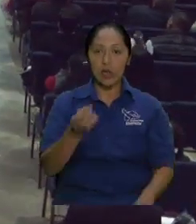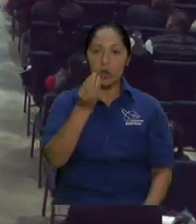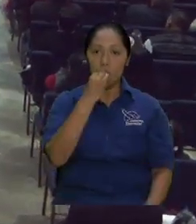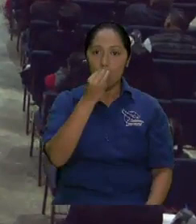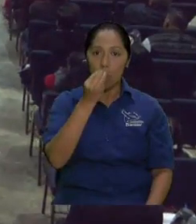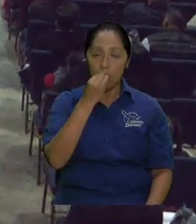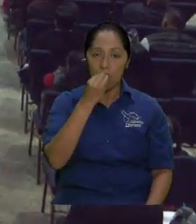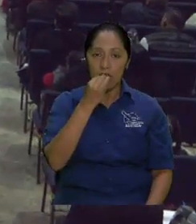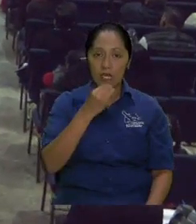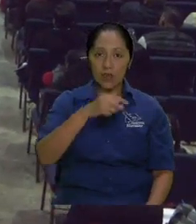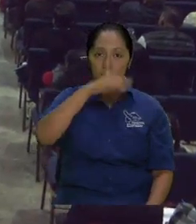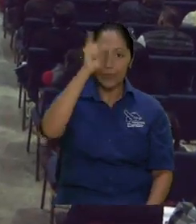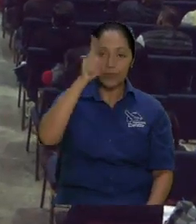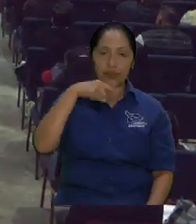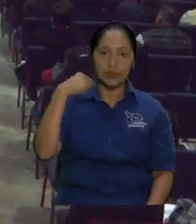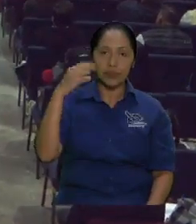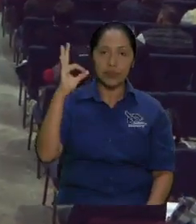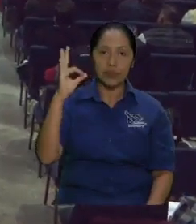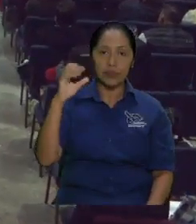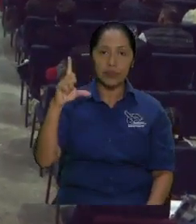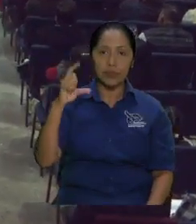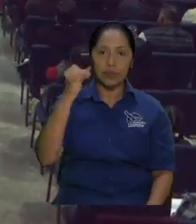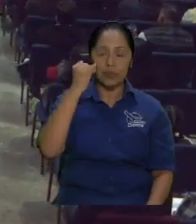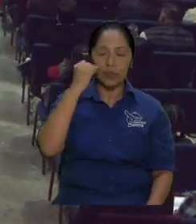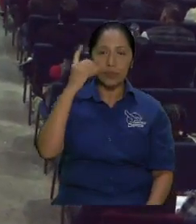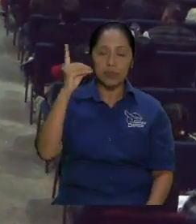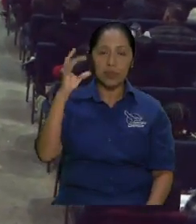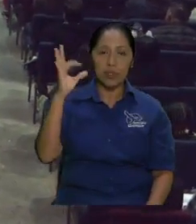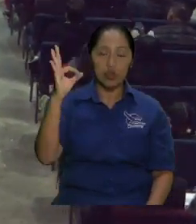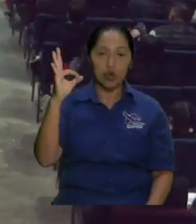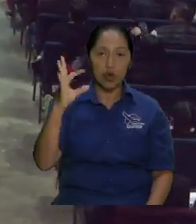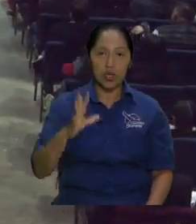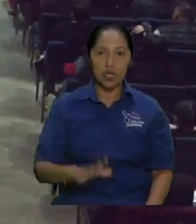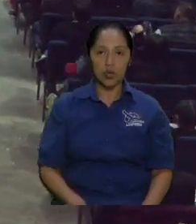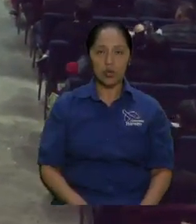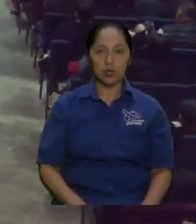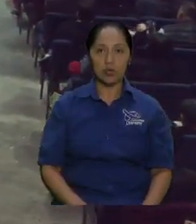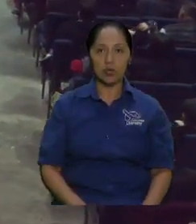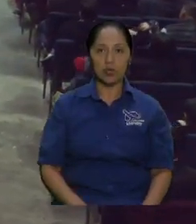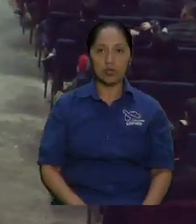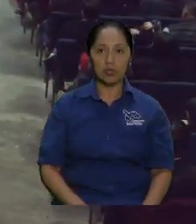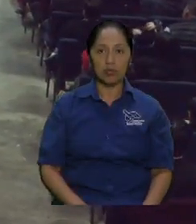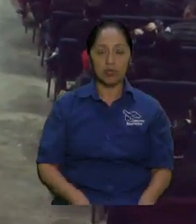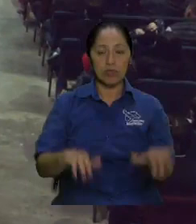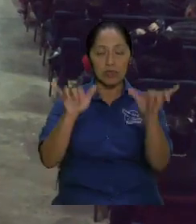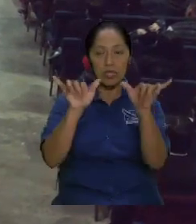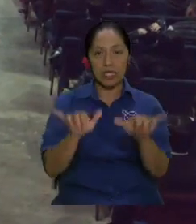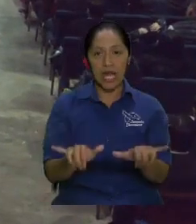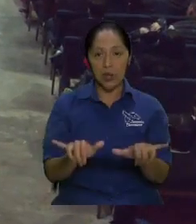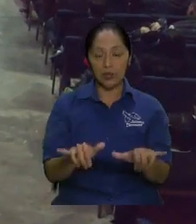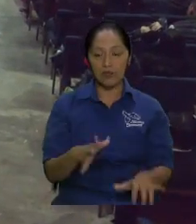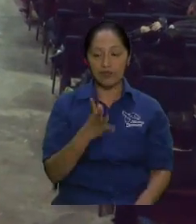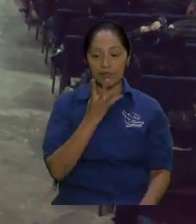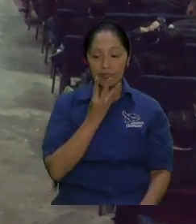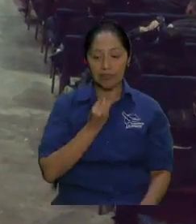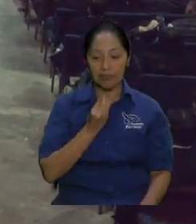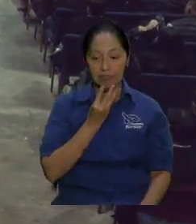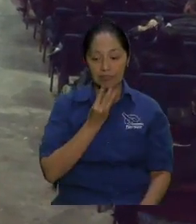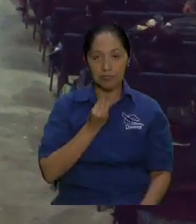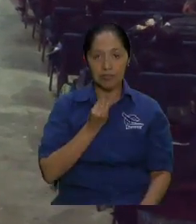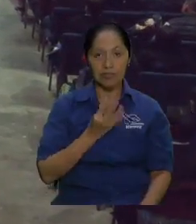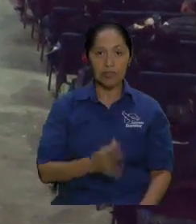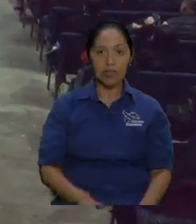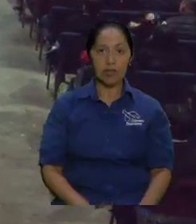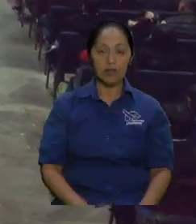se quedan con lo mismo ya no avanzan se anquilosaron envejecieron hubo un tiempo en que se